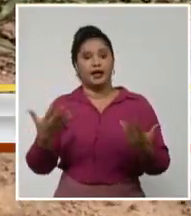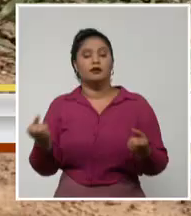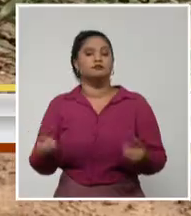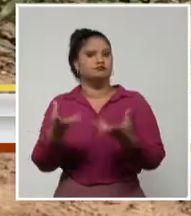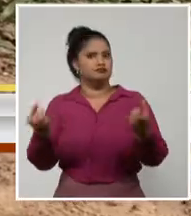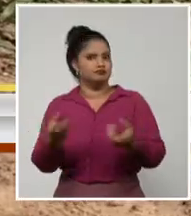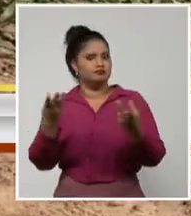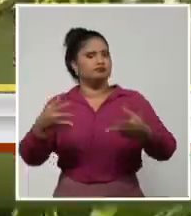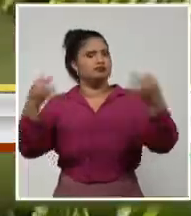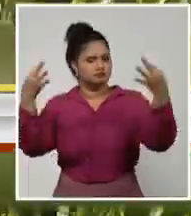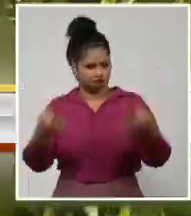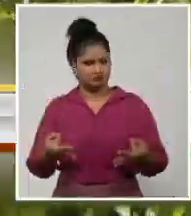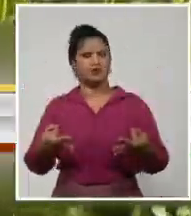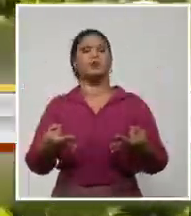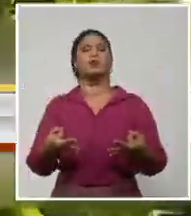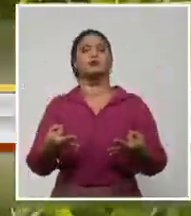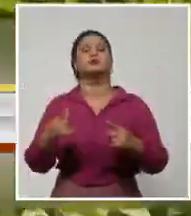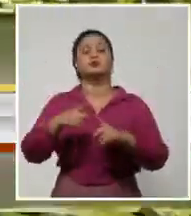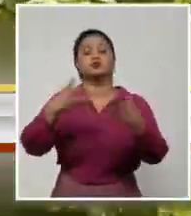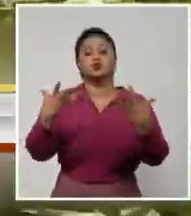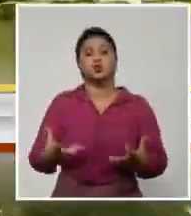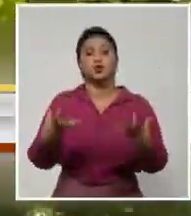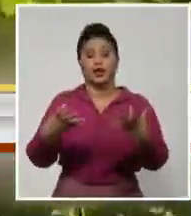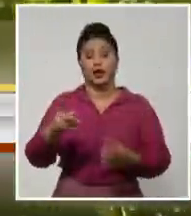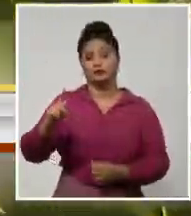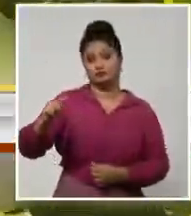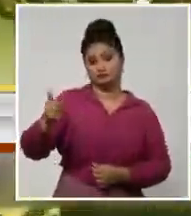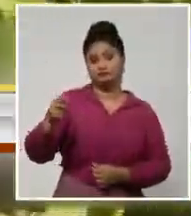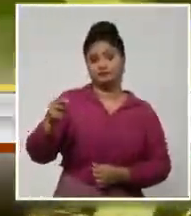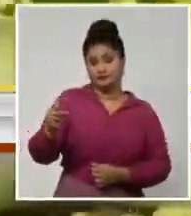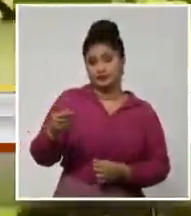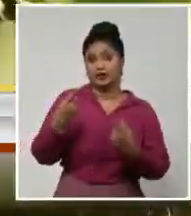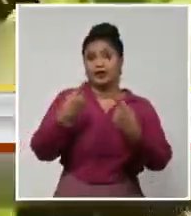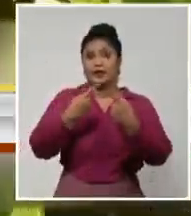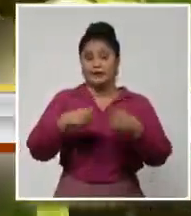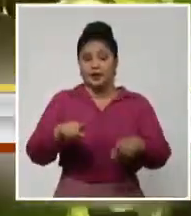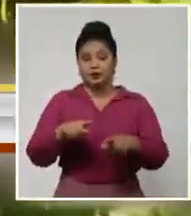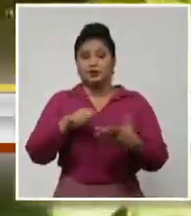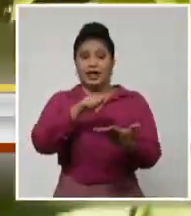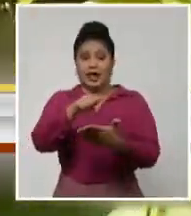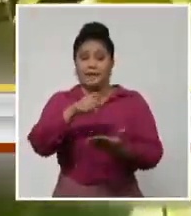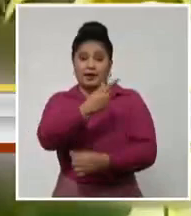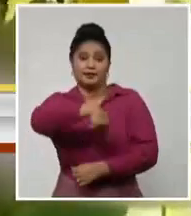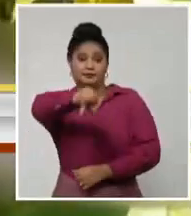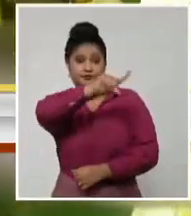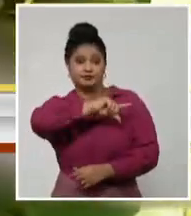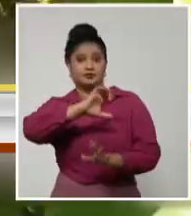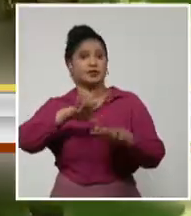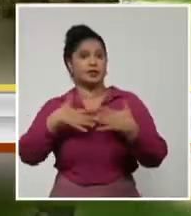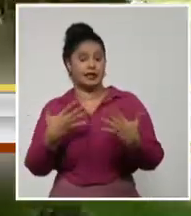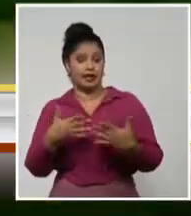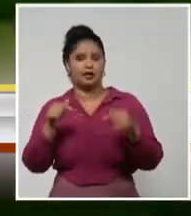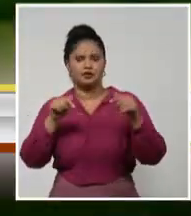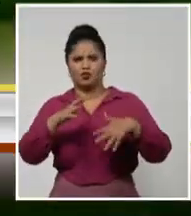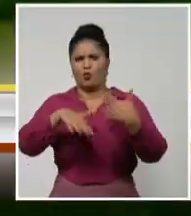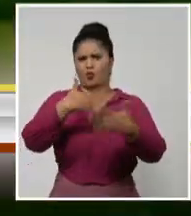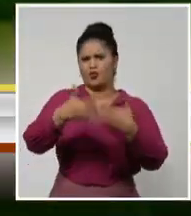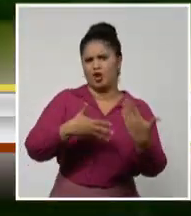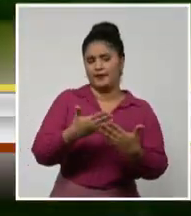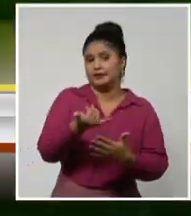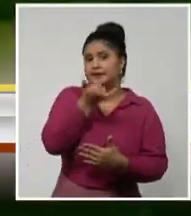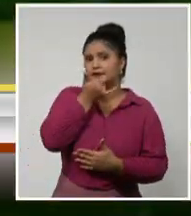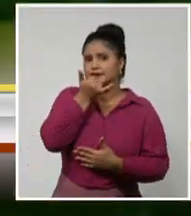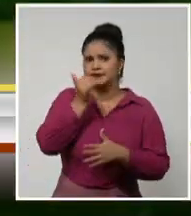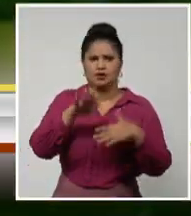disminución de las importaciones. Sin embargo, durante la pasada campaña, la plaga conocida como trips de la flor del frijol, afectó las plantaciones